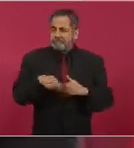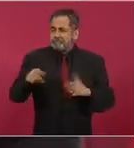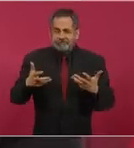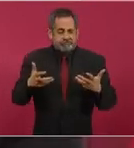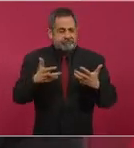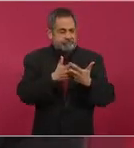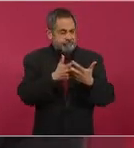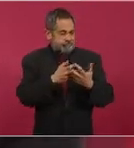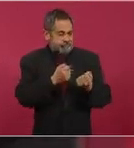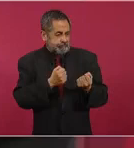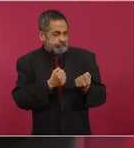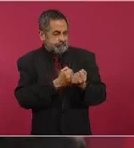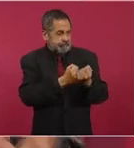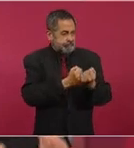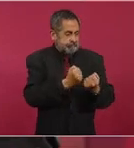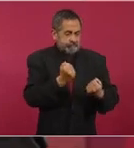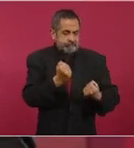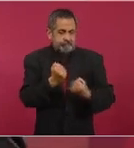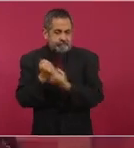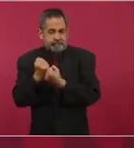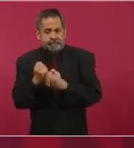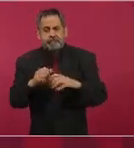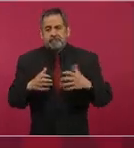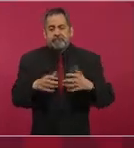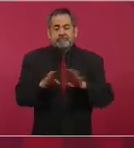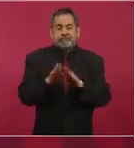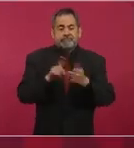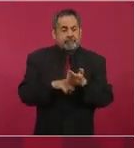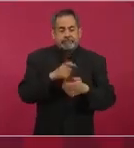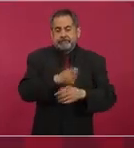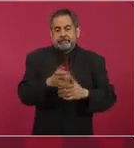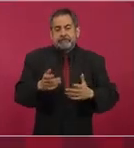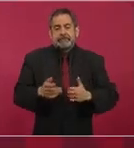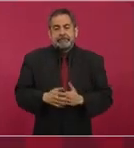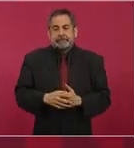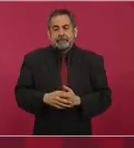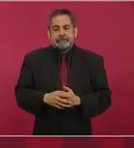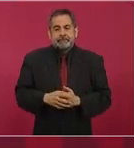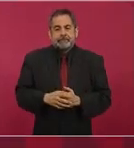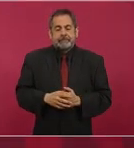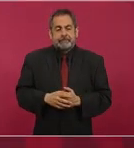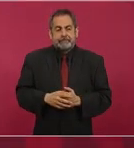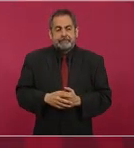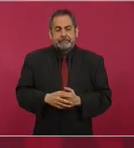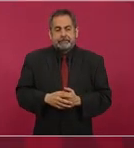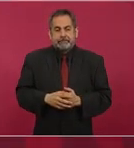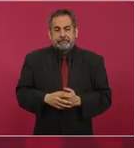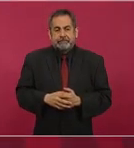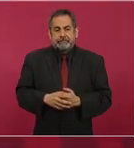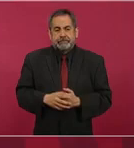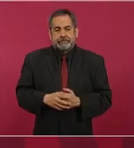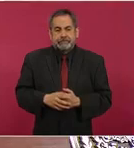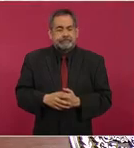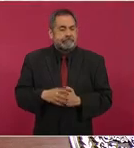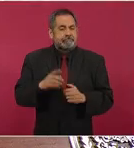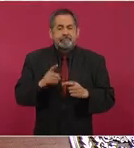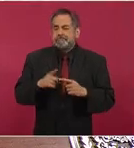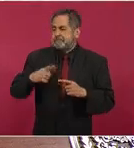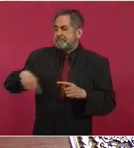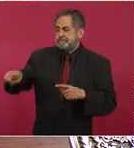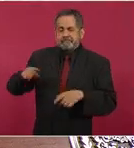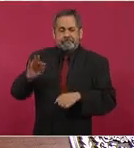de protección